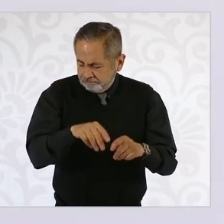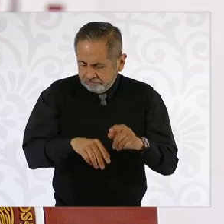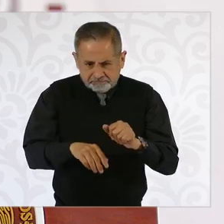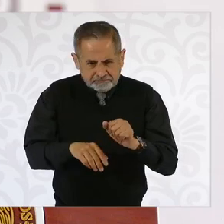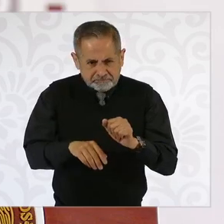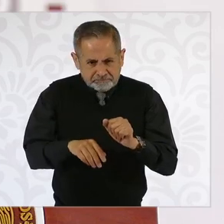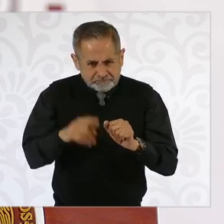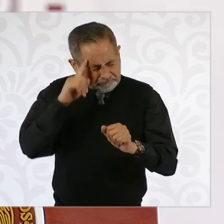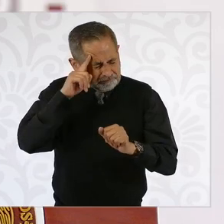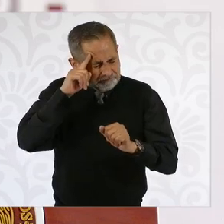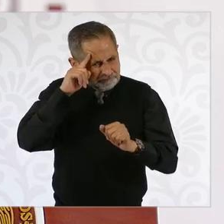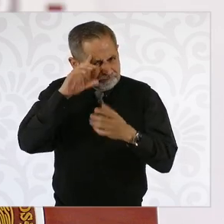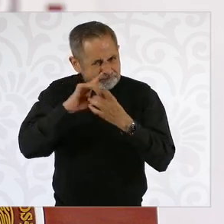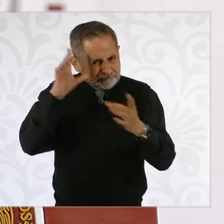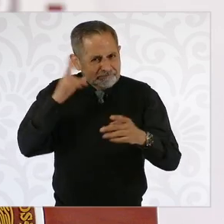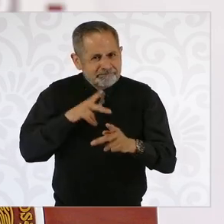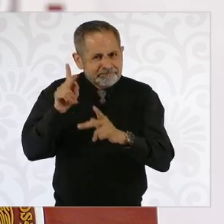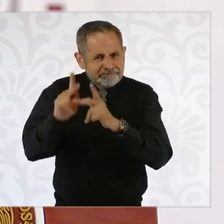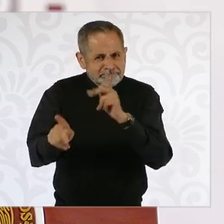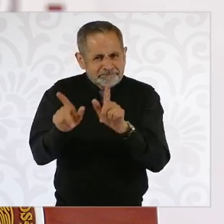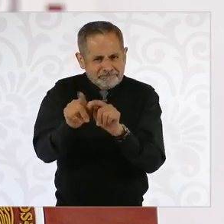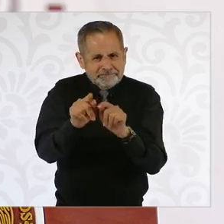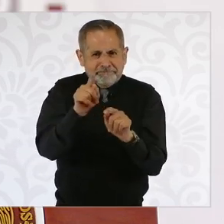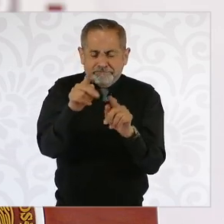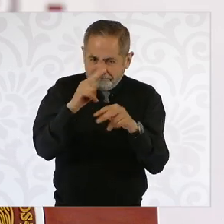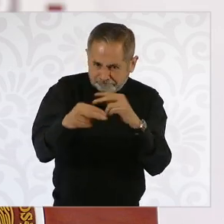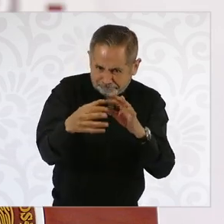Me voy a detener un segundo en esto.